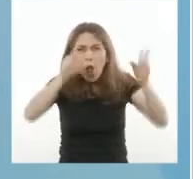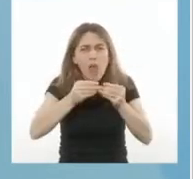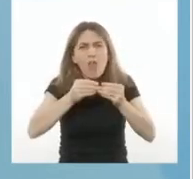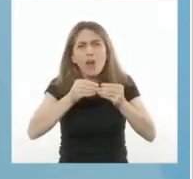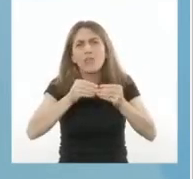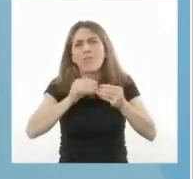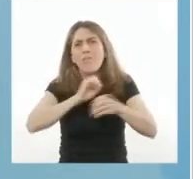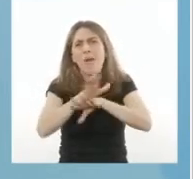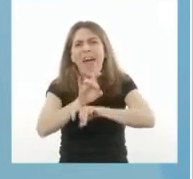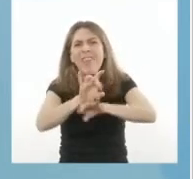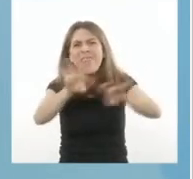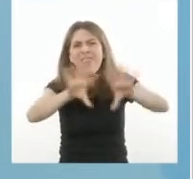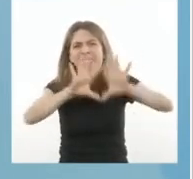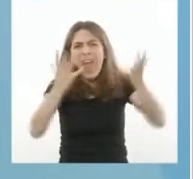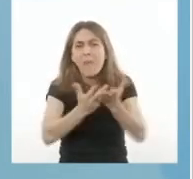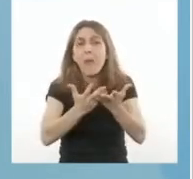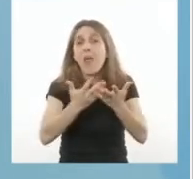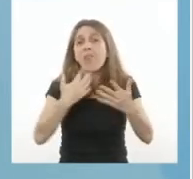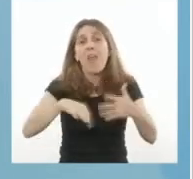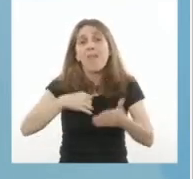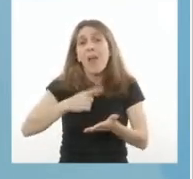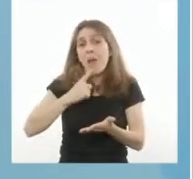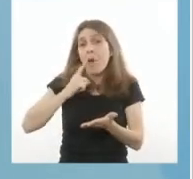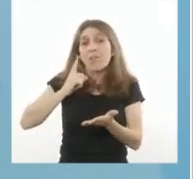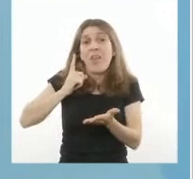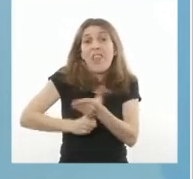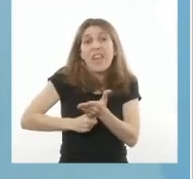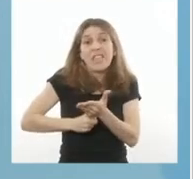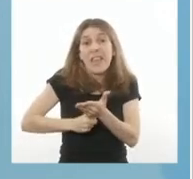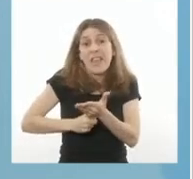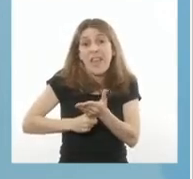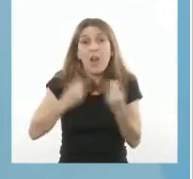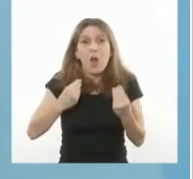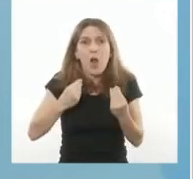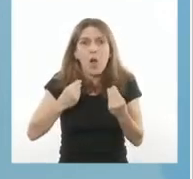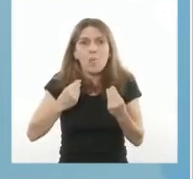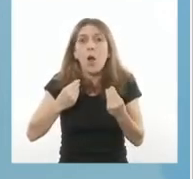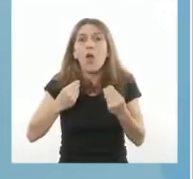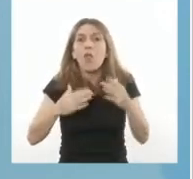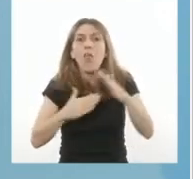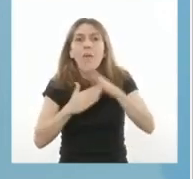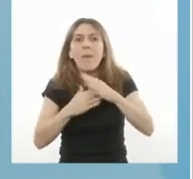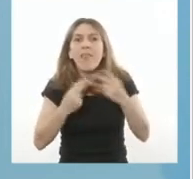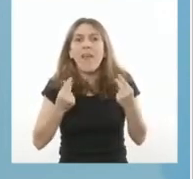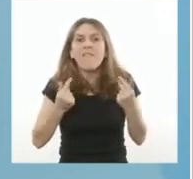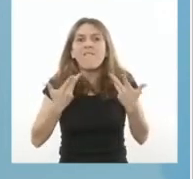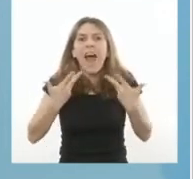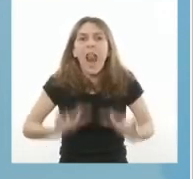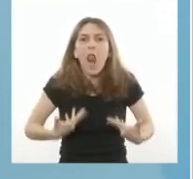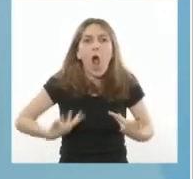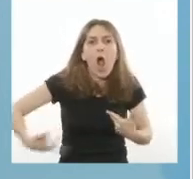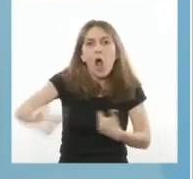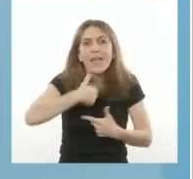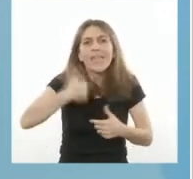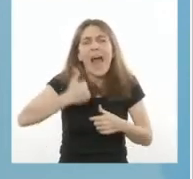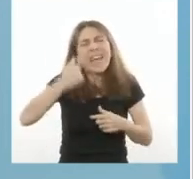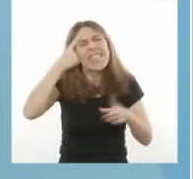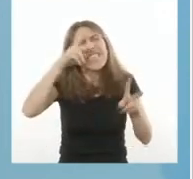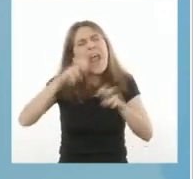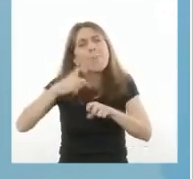escoger entre opciones limitadas. Elegimos en función de nuestros valores y de nuestras prioridades.